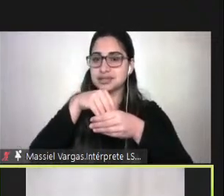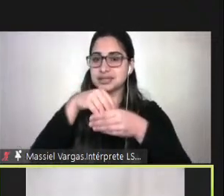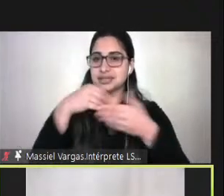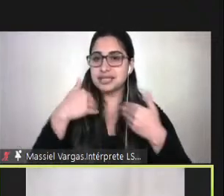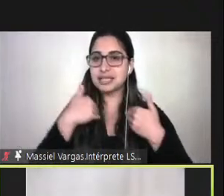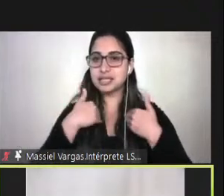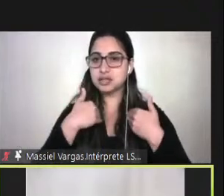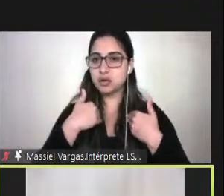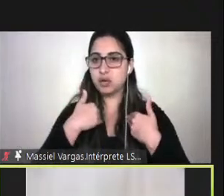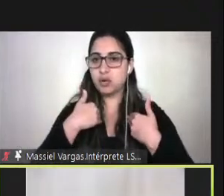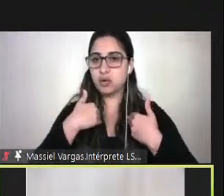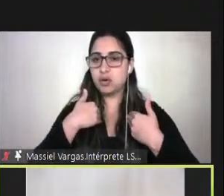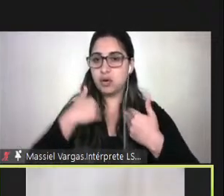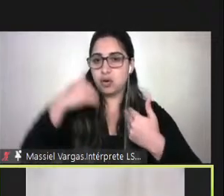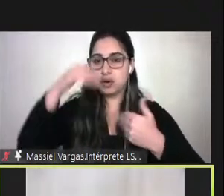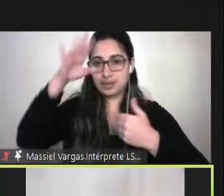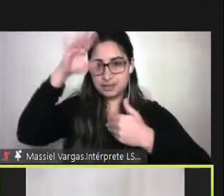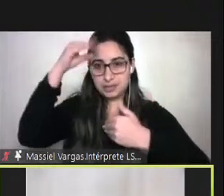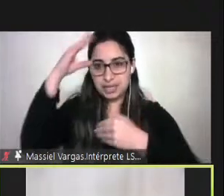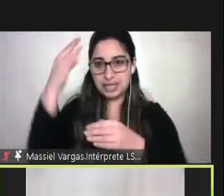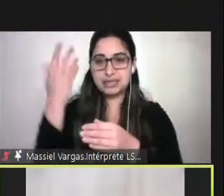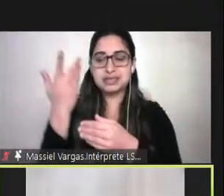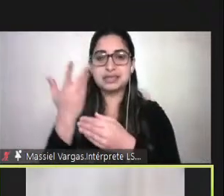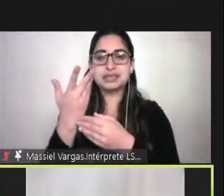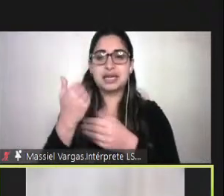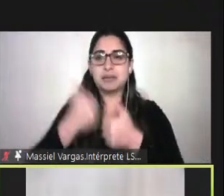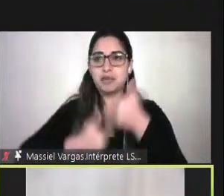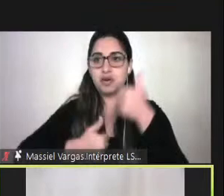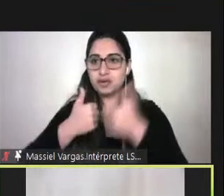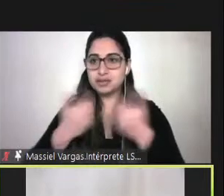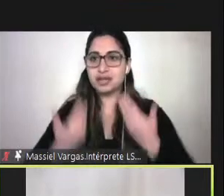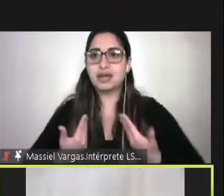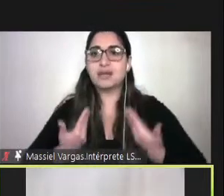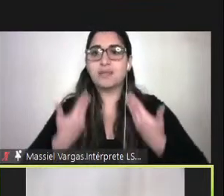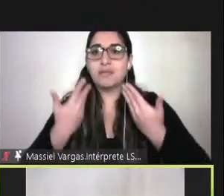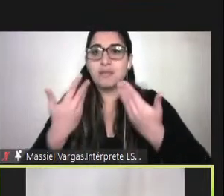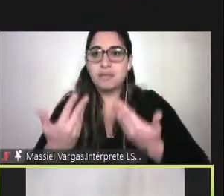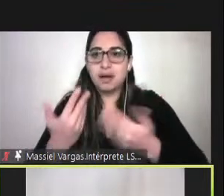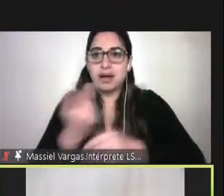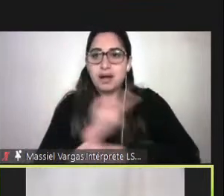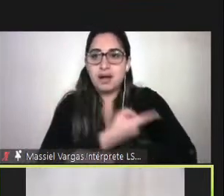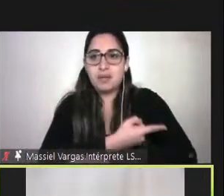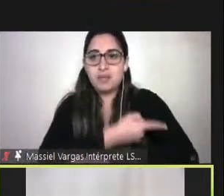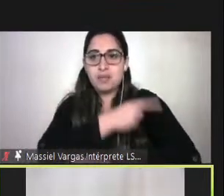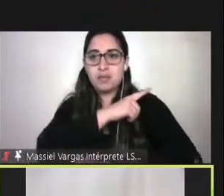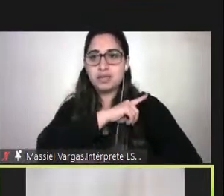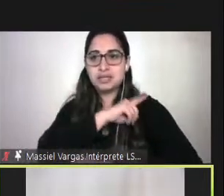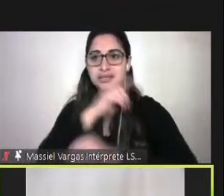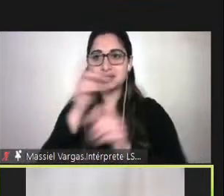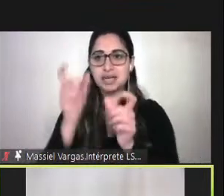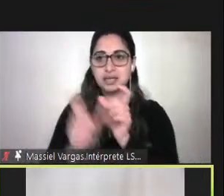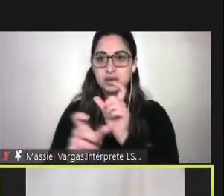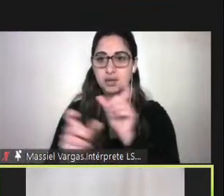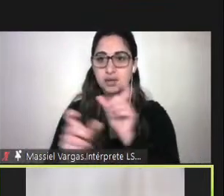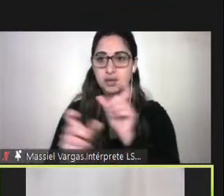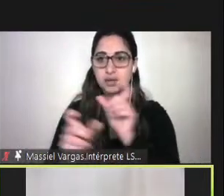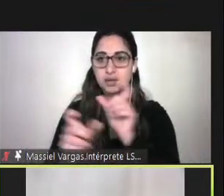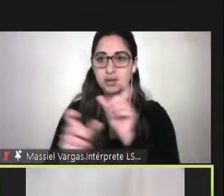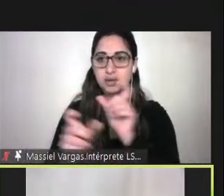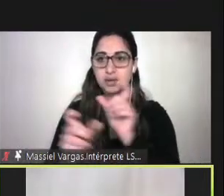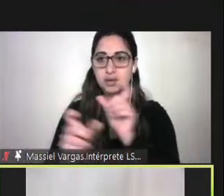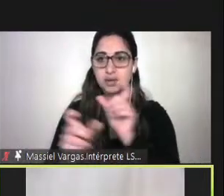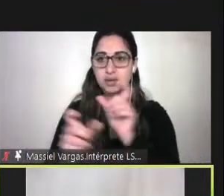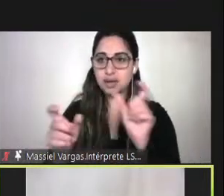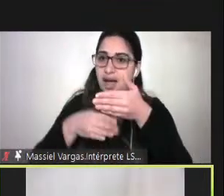el propender y impulsar y potenciar que todas las personas tengan acceso a poder ejercer sus